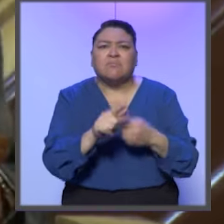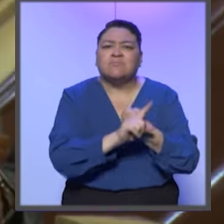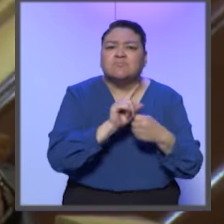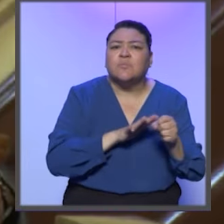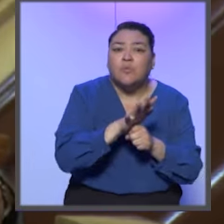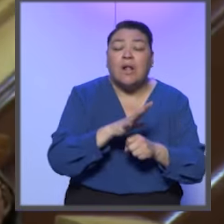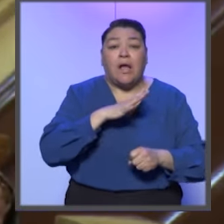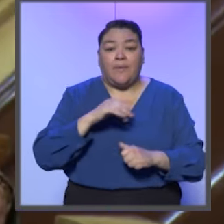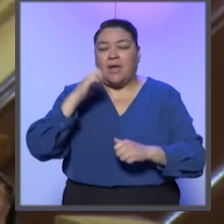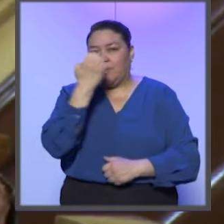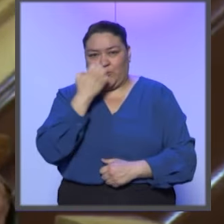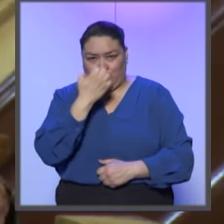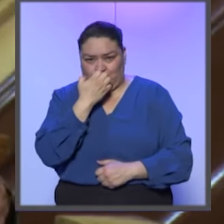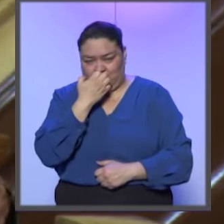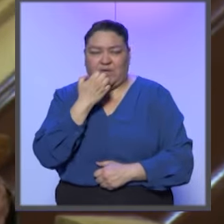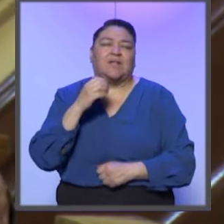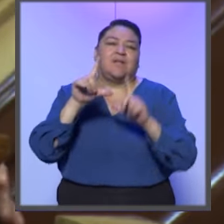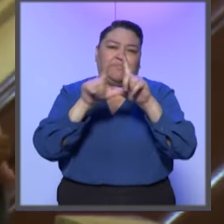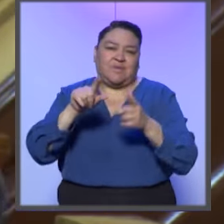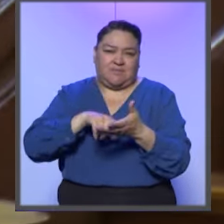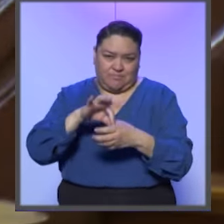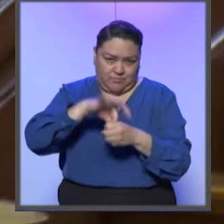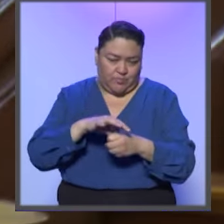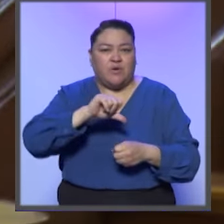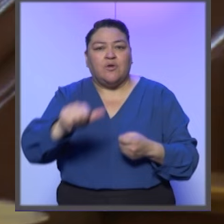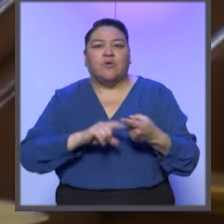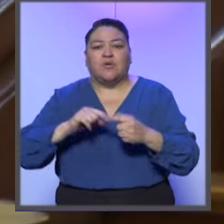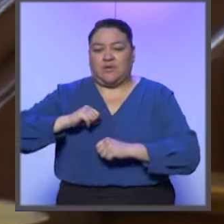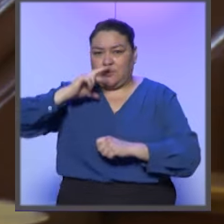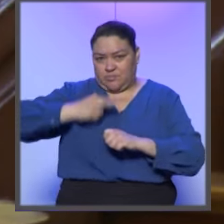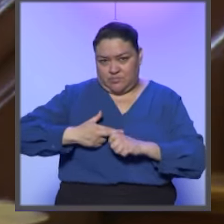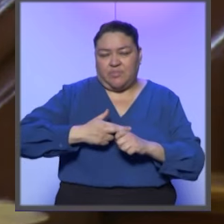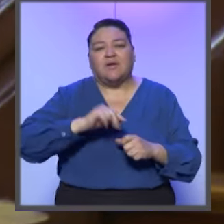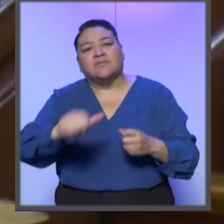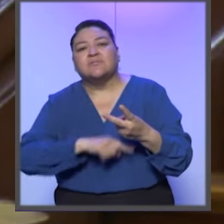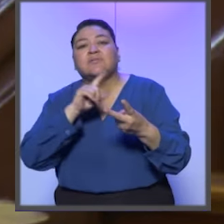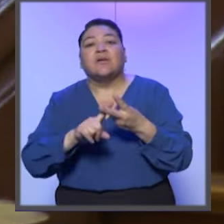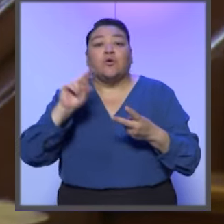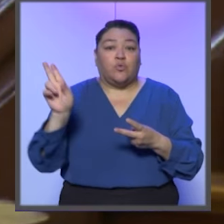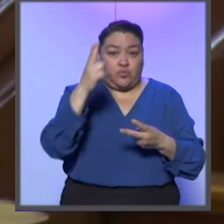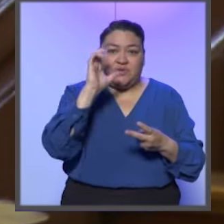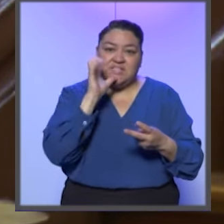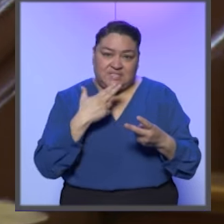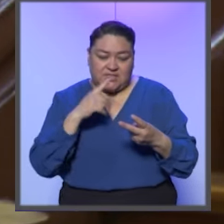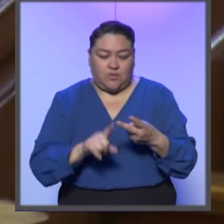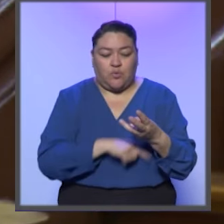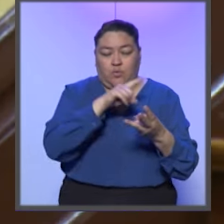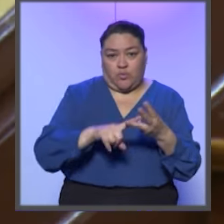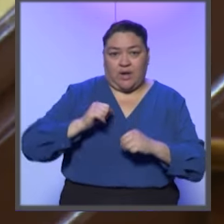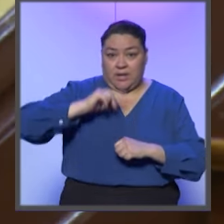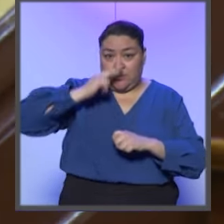Desafíos. En el evento participaron la Academia Nacional de Derecho Electoral, autoridades electorales locales, la Universidad Autónoma de